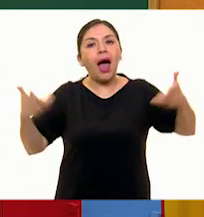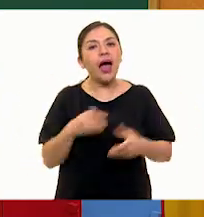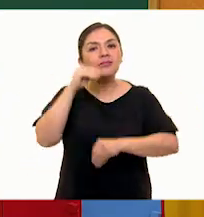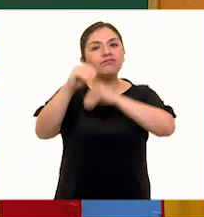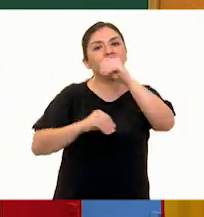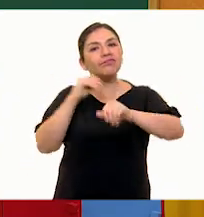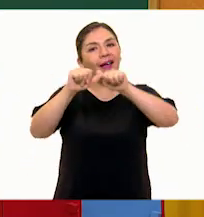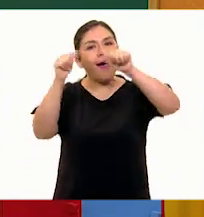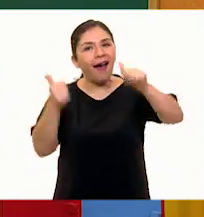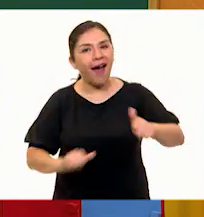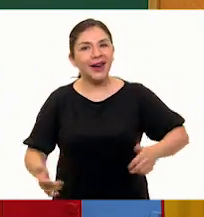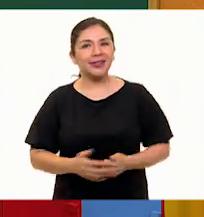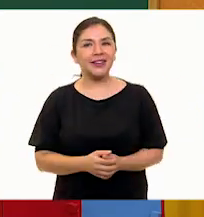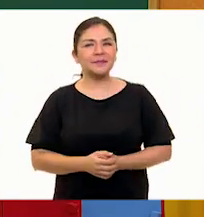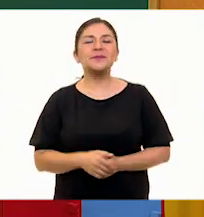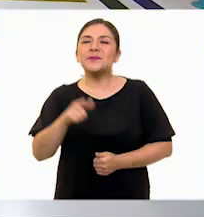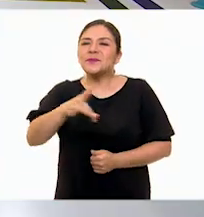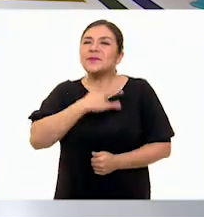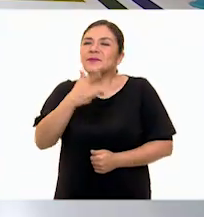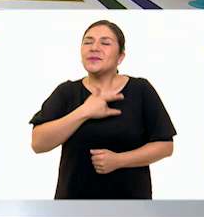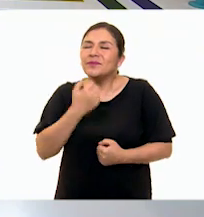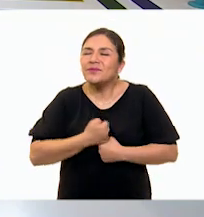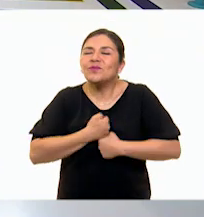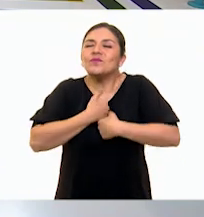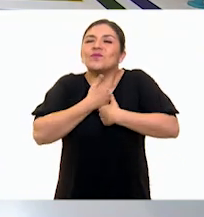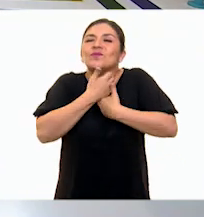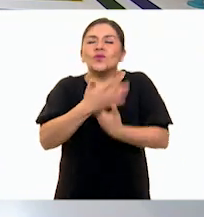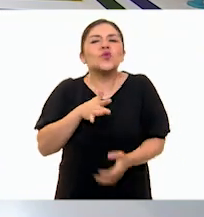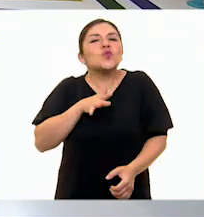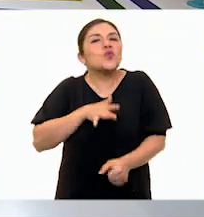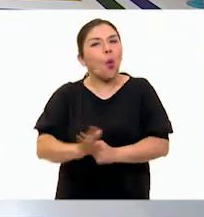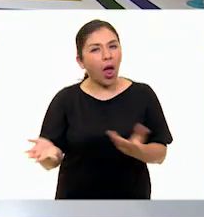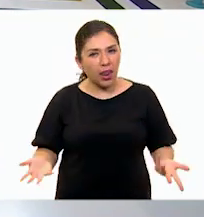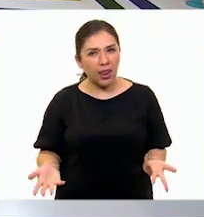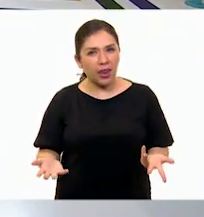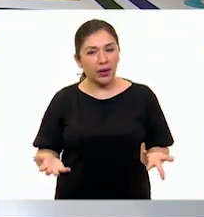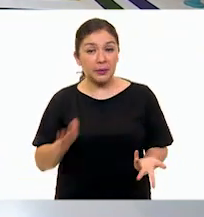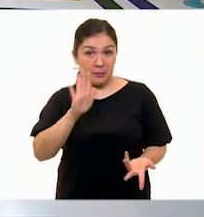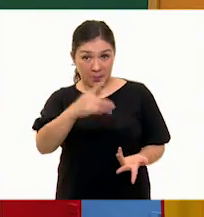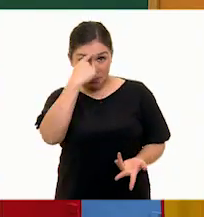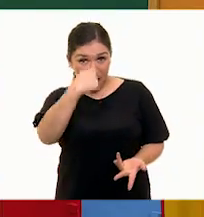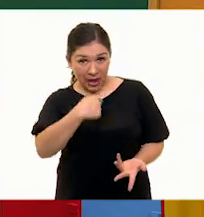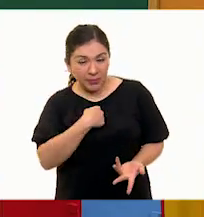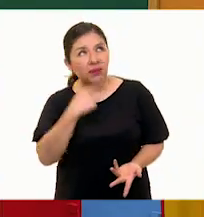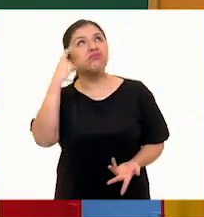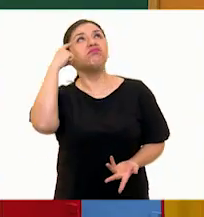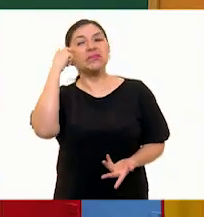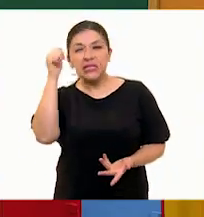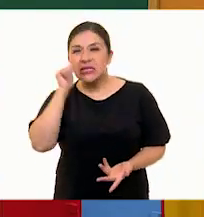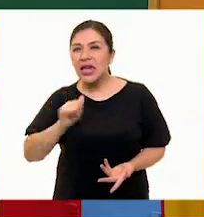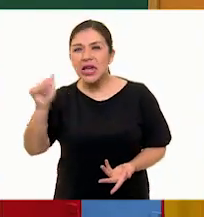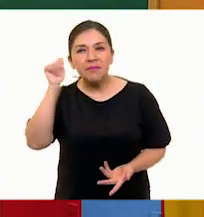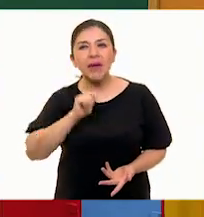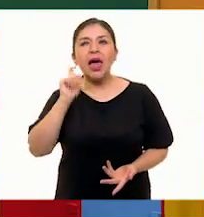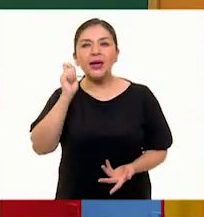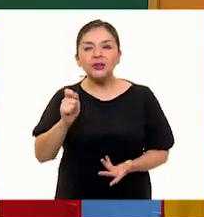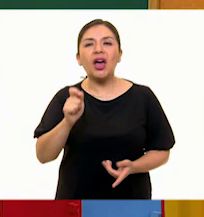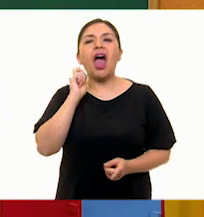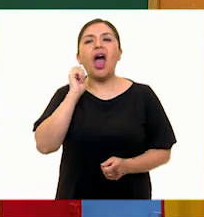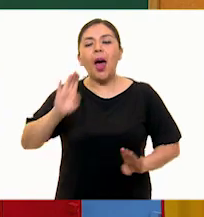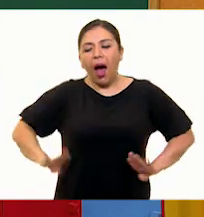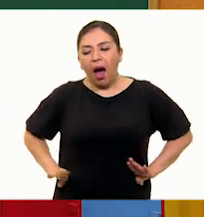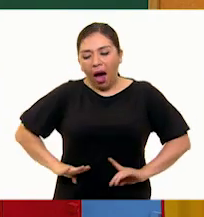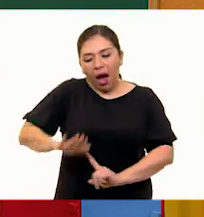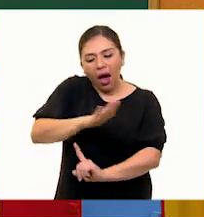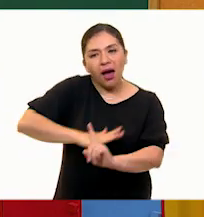pieza de arte. ¿Y en qué te inspiras? ¿Cuál es tu fuente de inspiración? Bueno, pues mi fuente de inspiración siempre es el contexto,